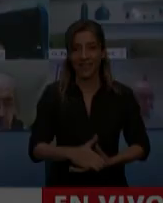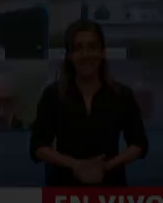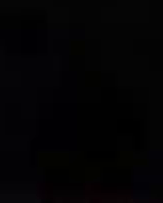diputado.